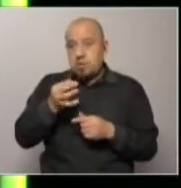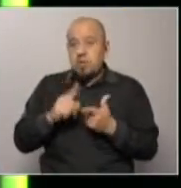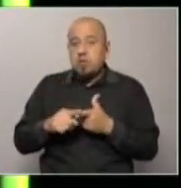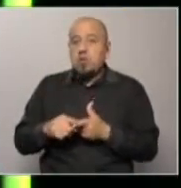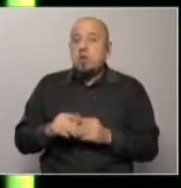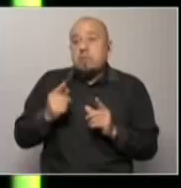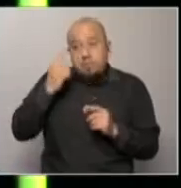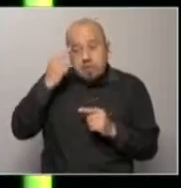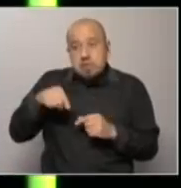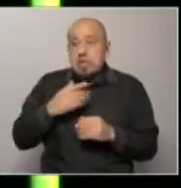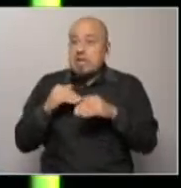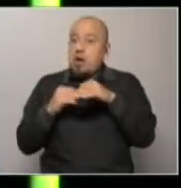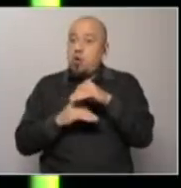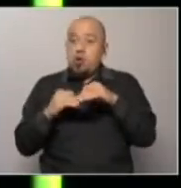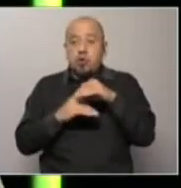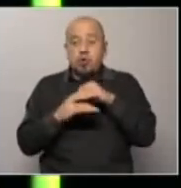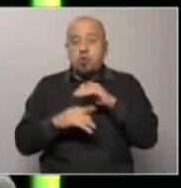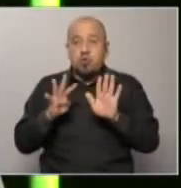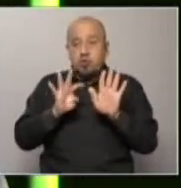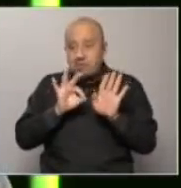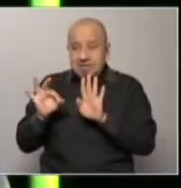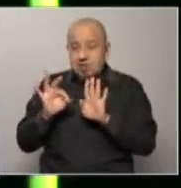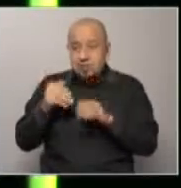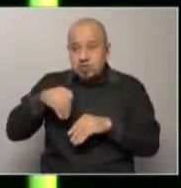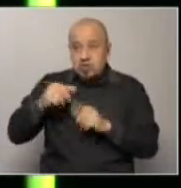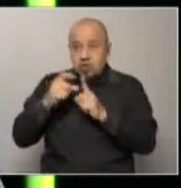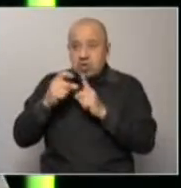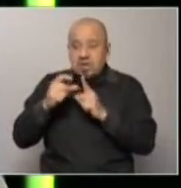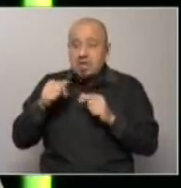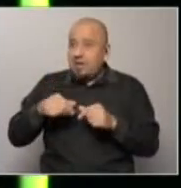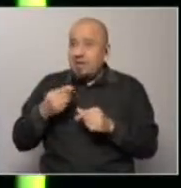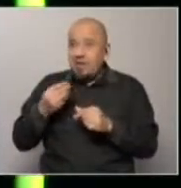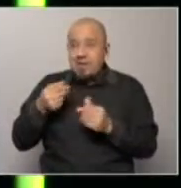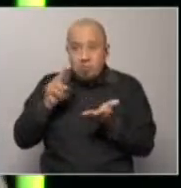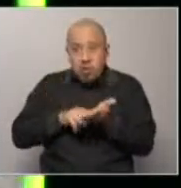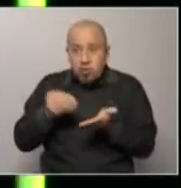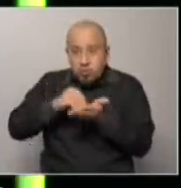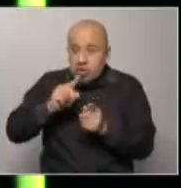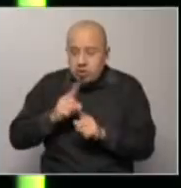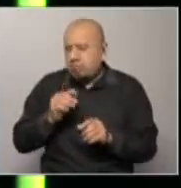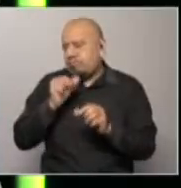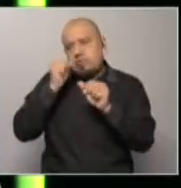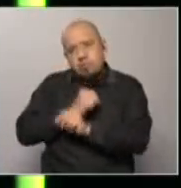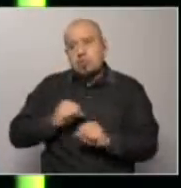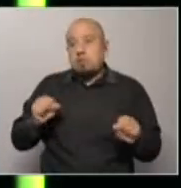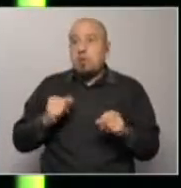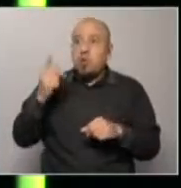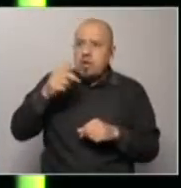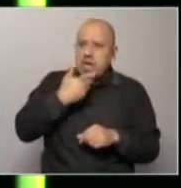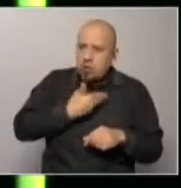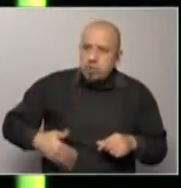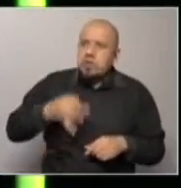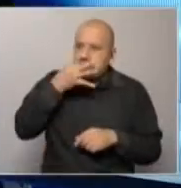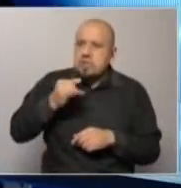punto de vista el ahorro de los 900 millones de dólares sin impuestos es imposible de hacer el gobierno sostiene que sí que lo va a lograr ¿cómo